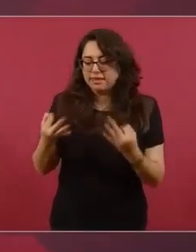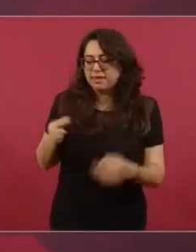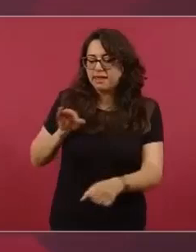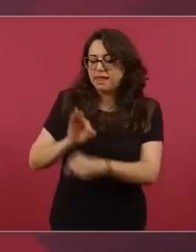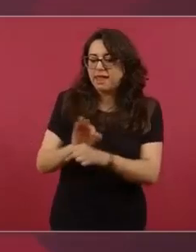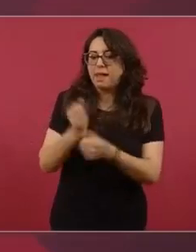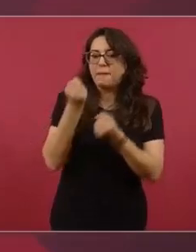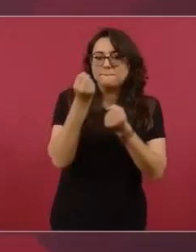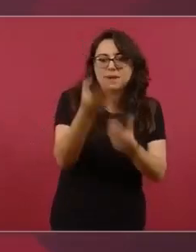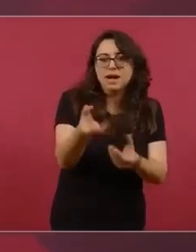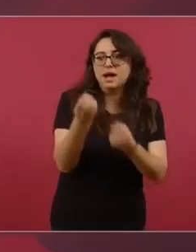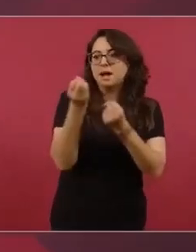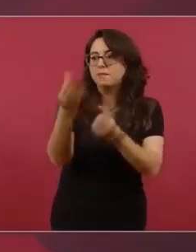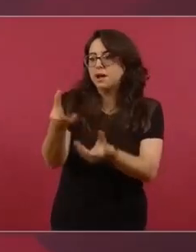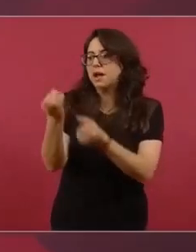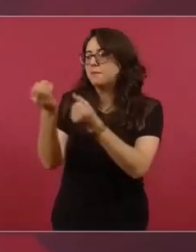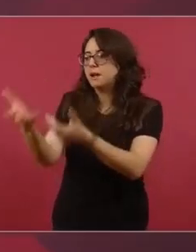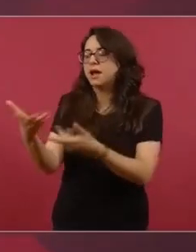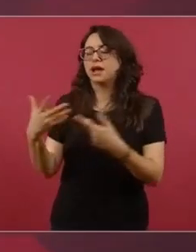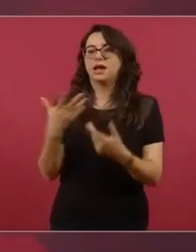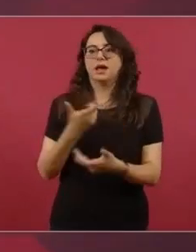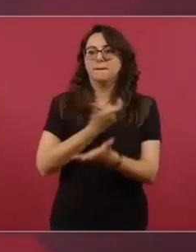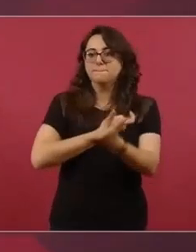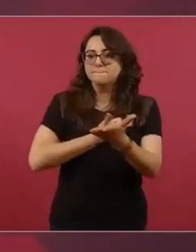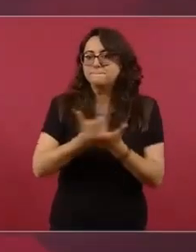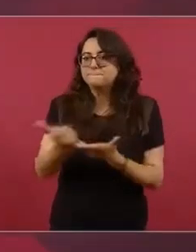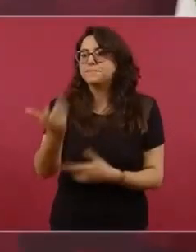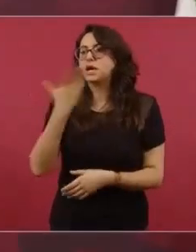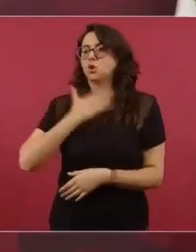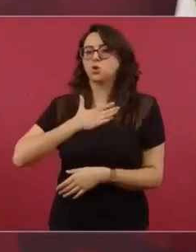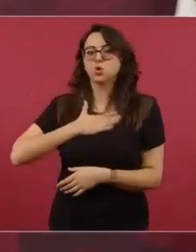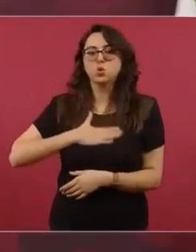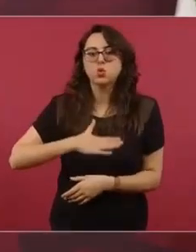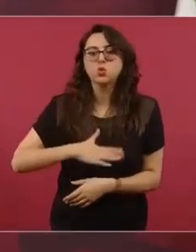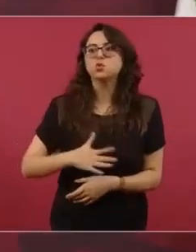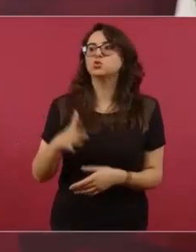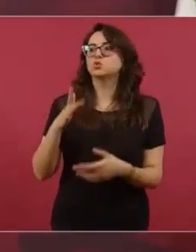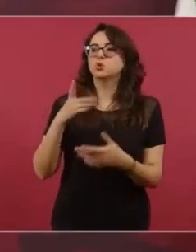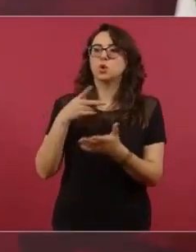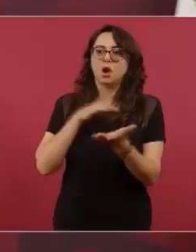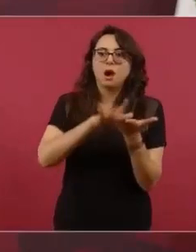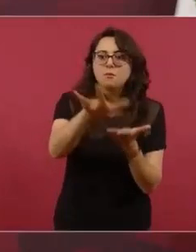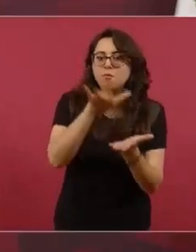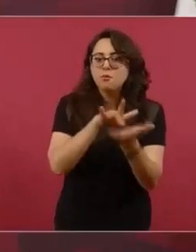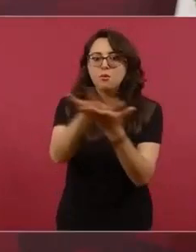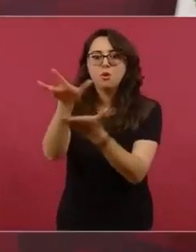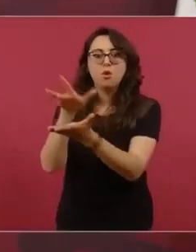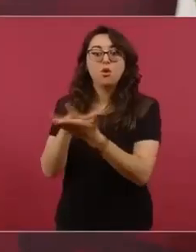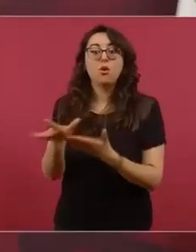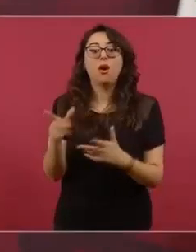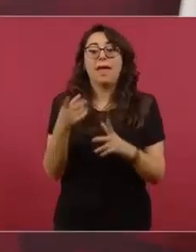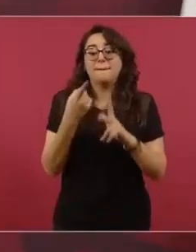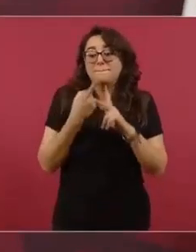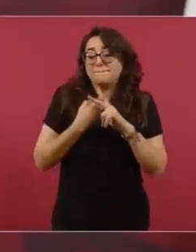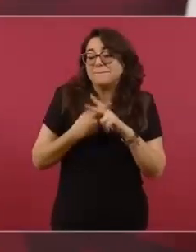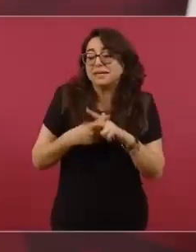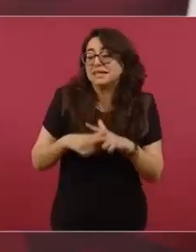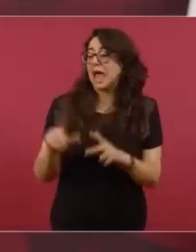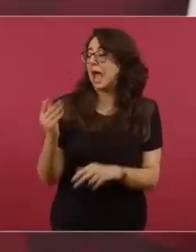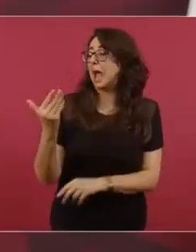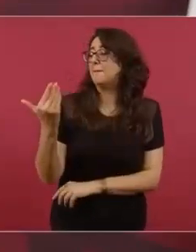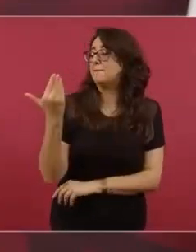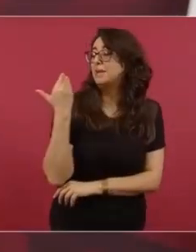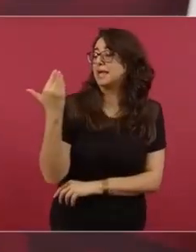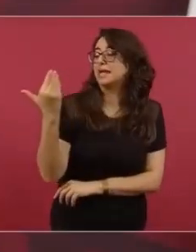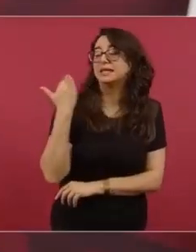apoyando de manera directa a productores, porque antes estaban olvidados